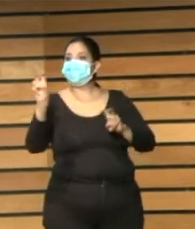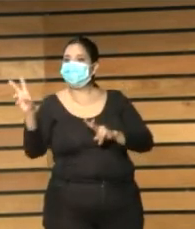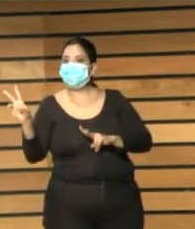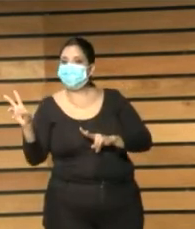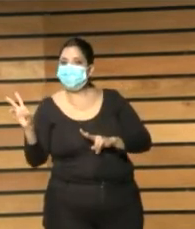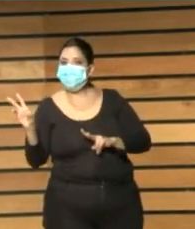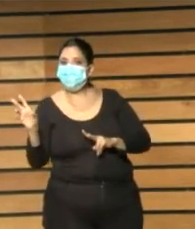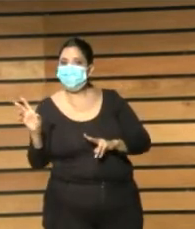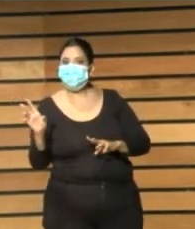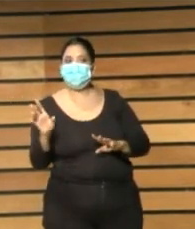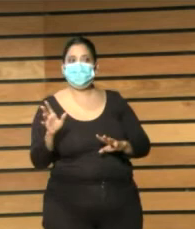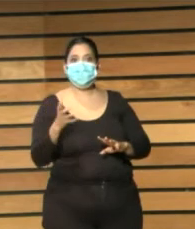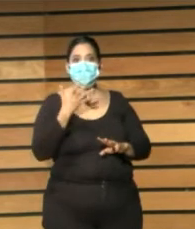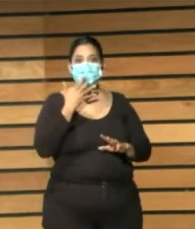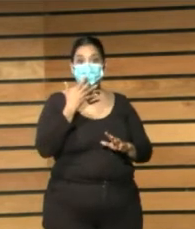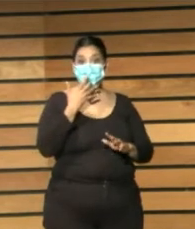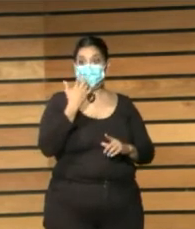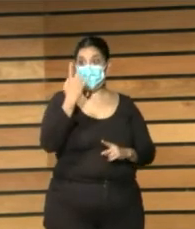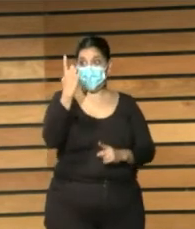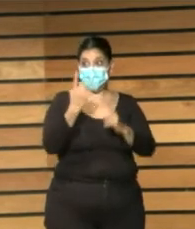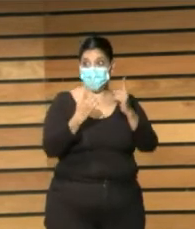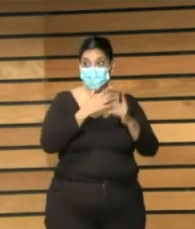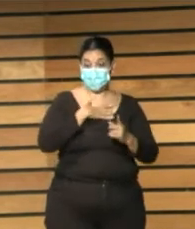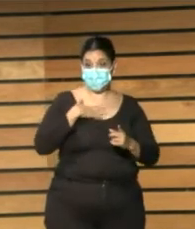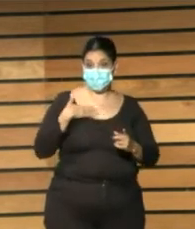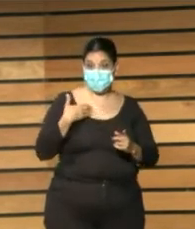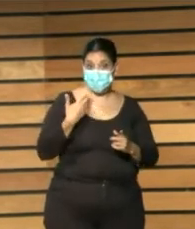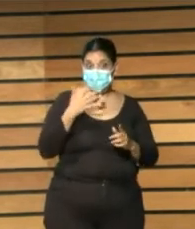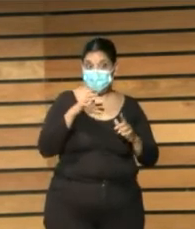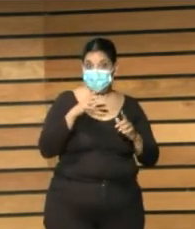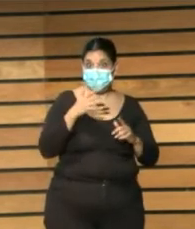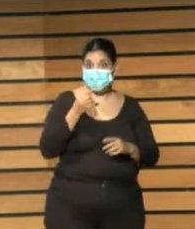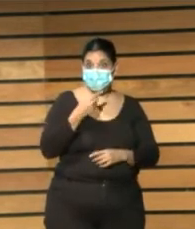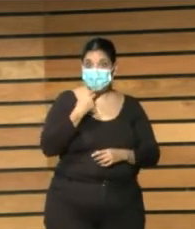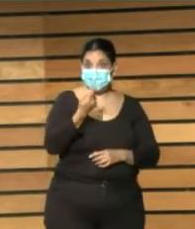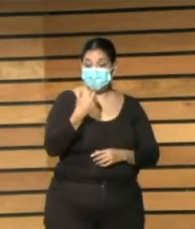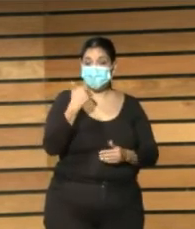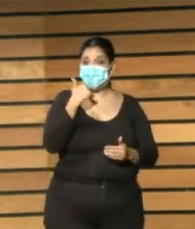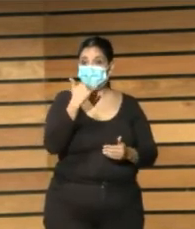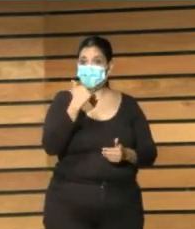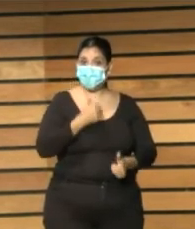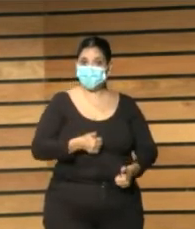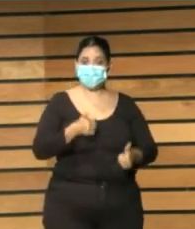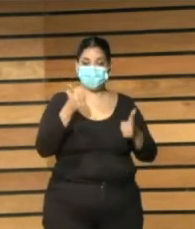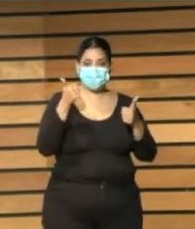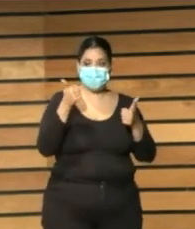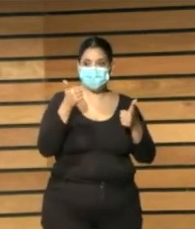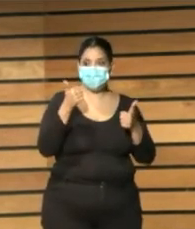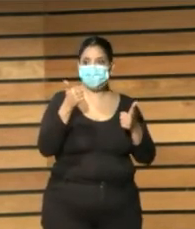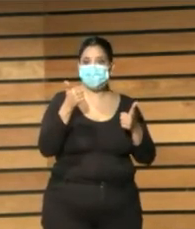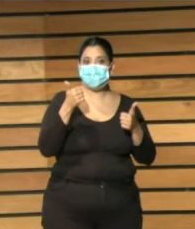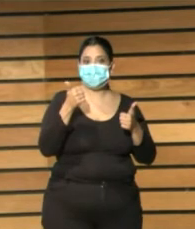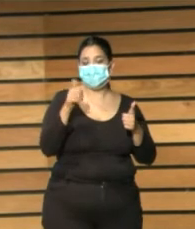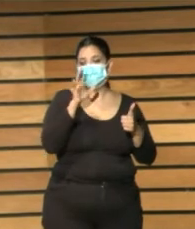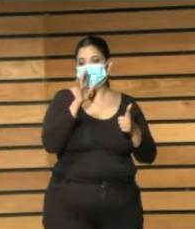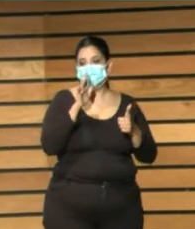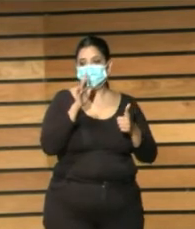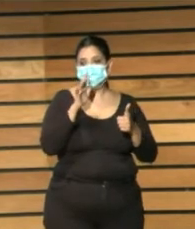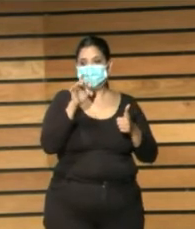si alguien quiere apuntar a alguna cosa porque como que es un pequeño paréntesis ¿no?